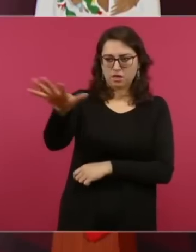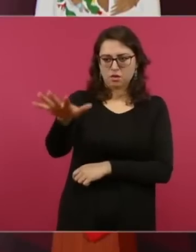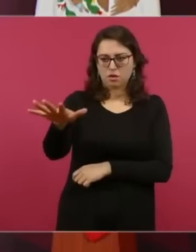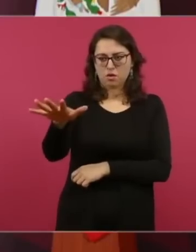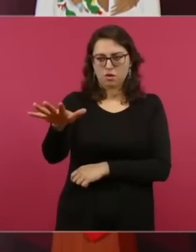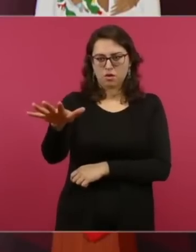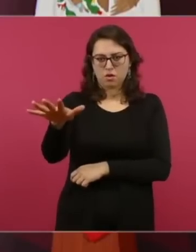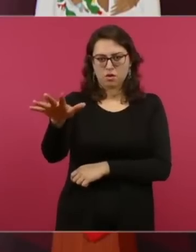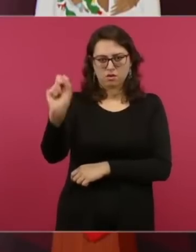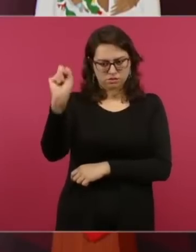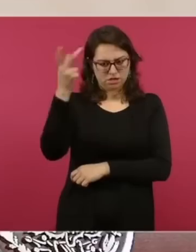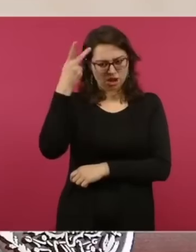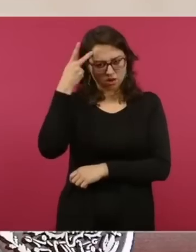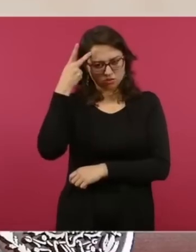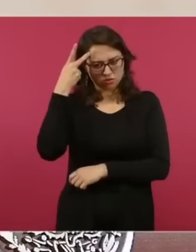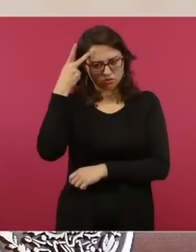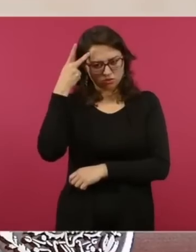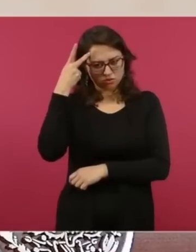a San Luis, no,